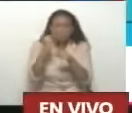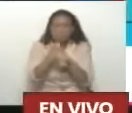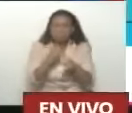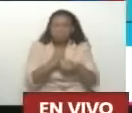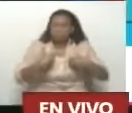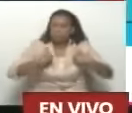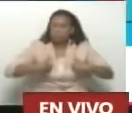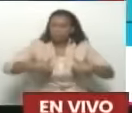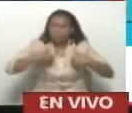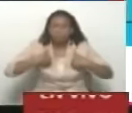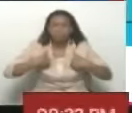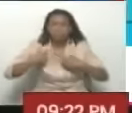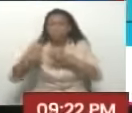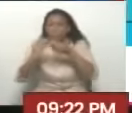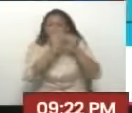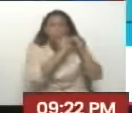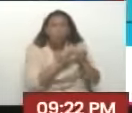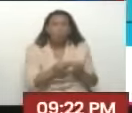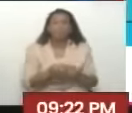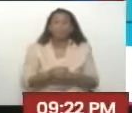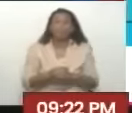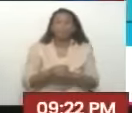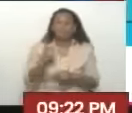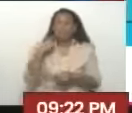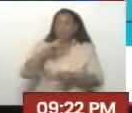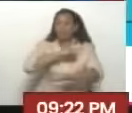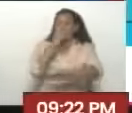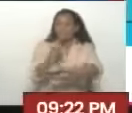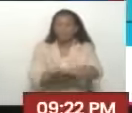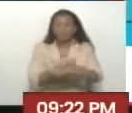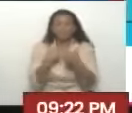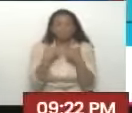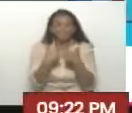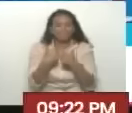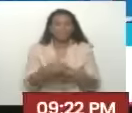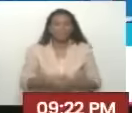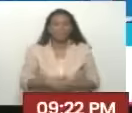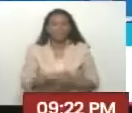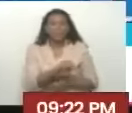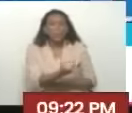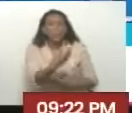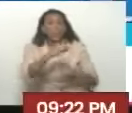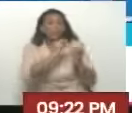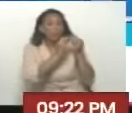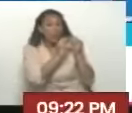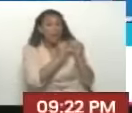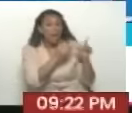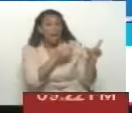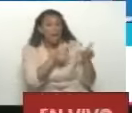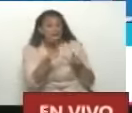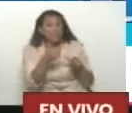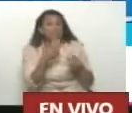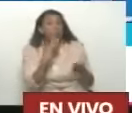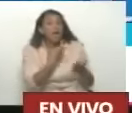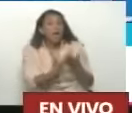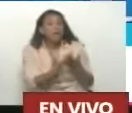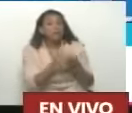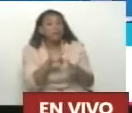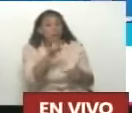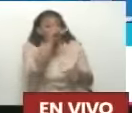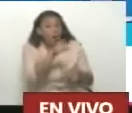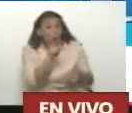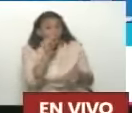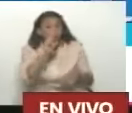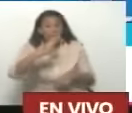pariendo, pariendo, haciendo, haciendo y el trabajo es lo que nos espera. Y están en pleno arreglo ahorita, gracias al compañero Héctor